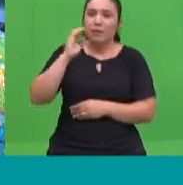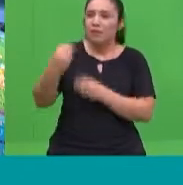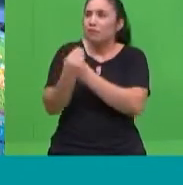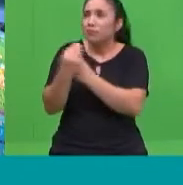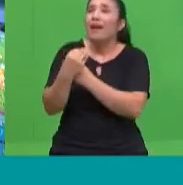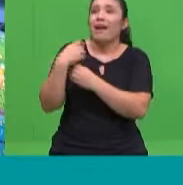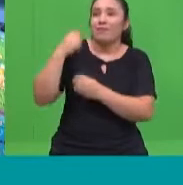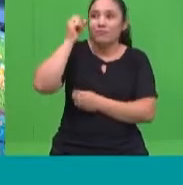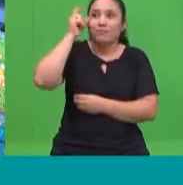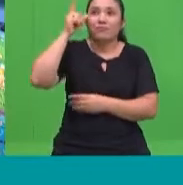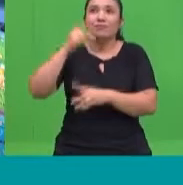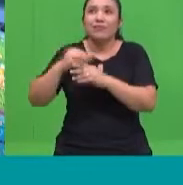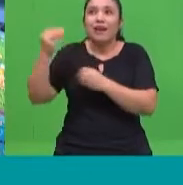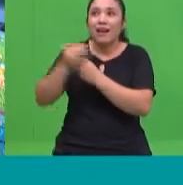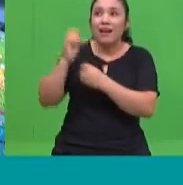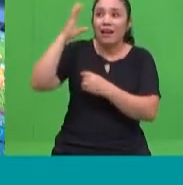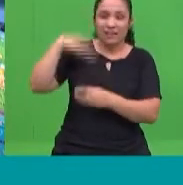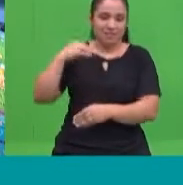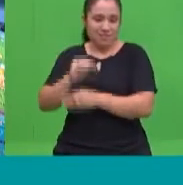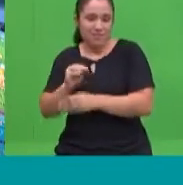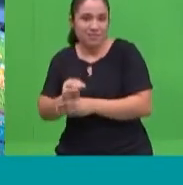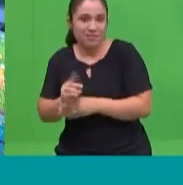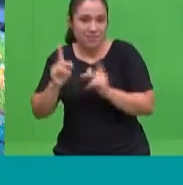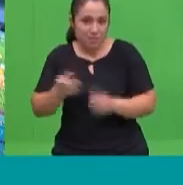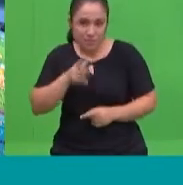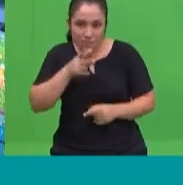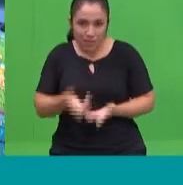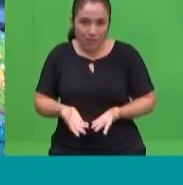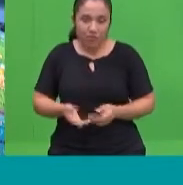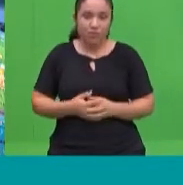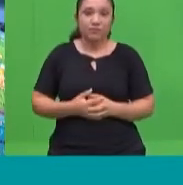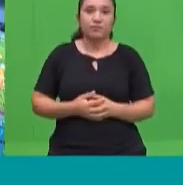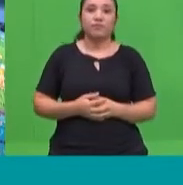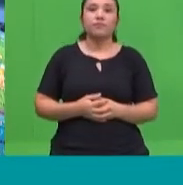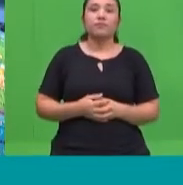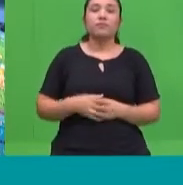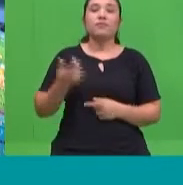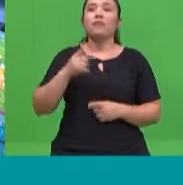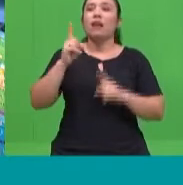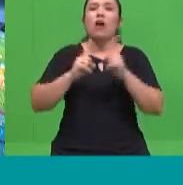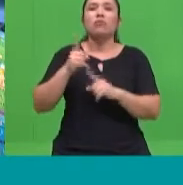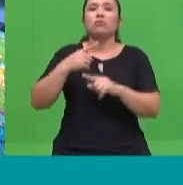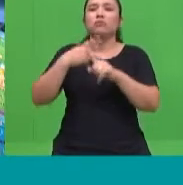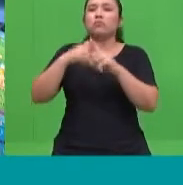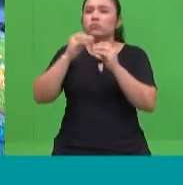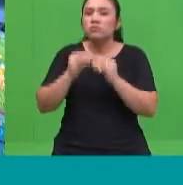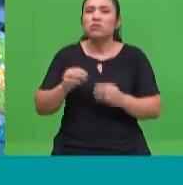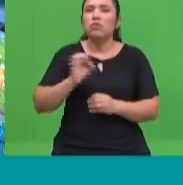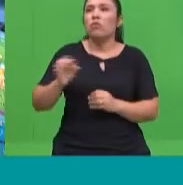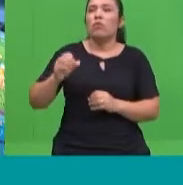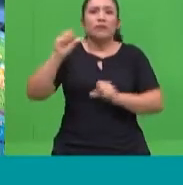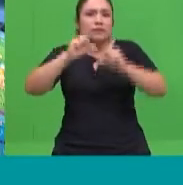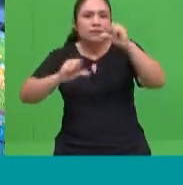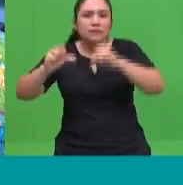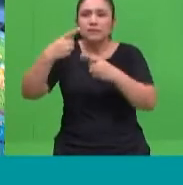de repente matemática, física o química, que ya son áreas de cursos superiores que ya nos olvidamos, ¿verdad?